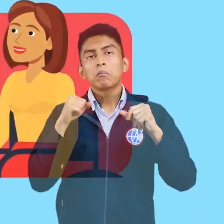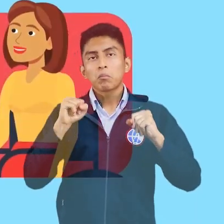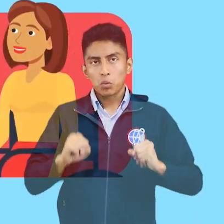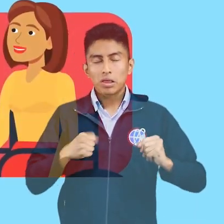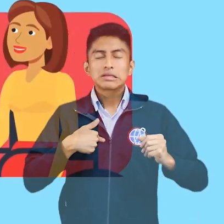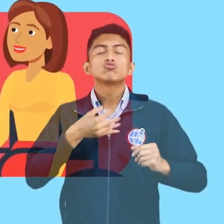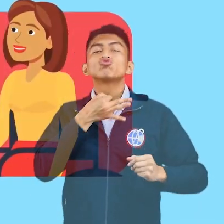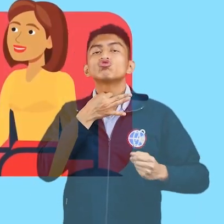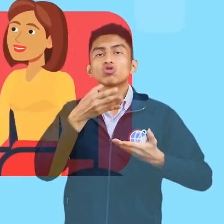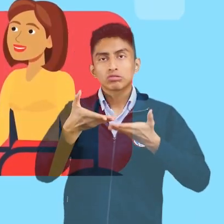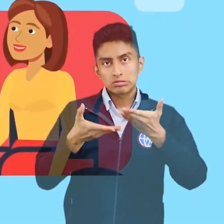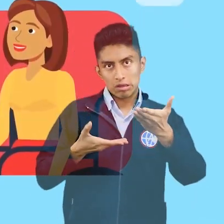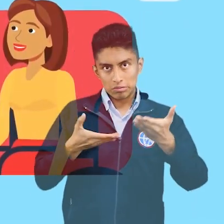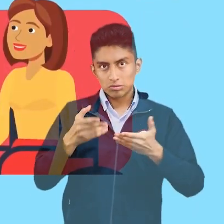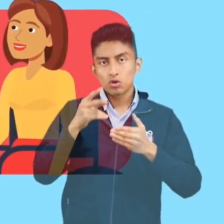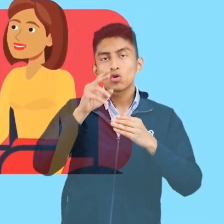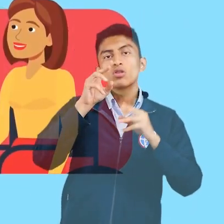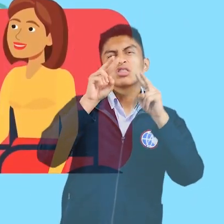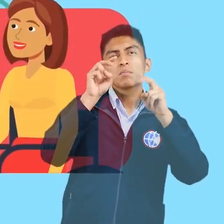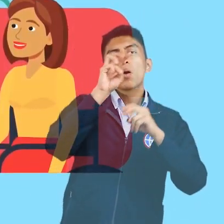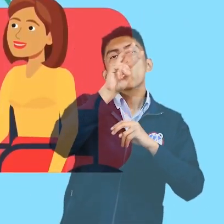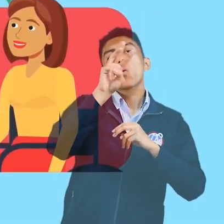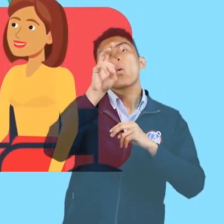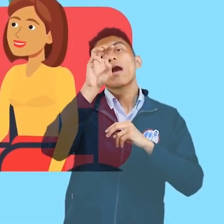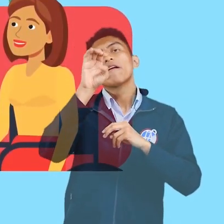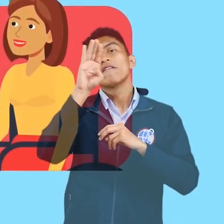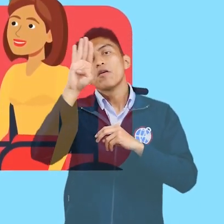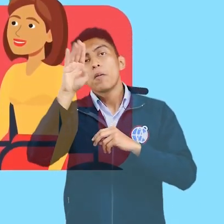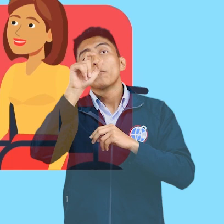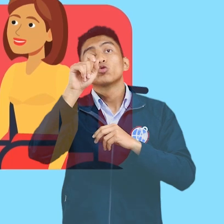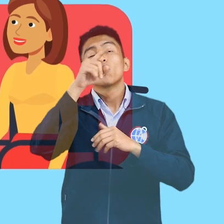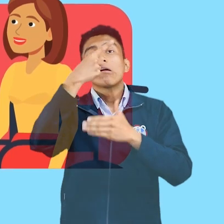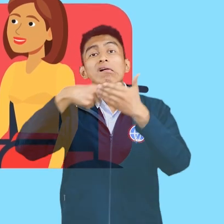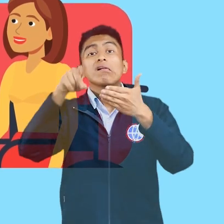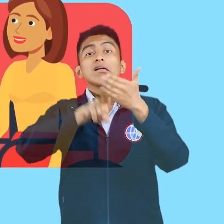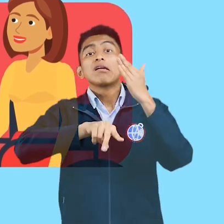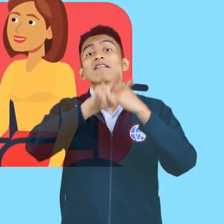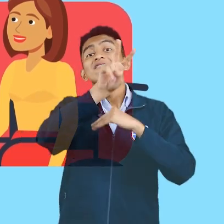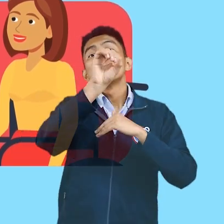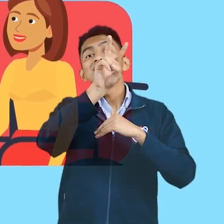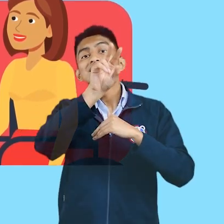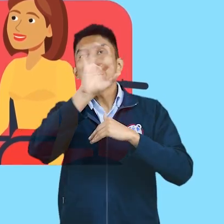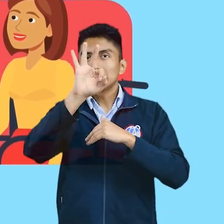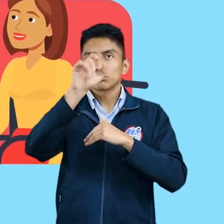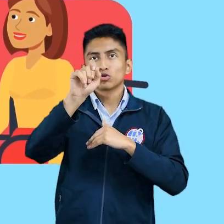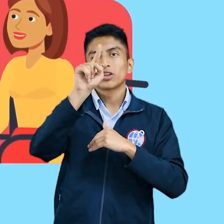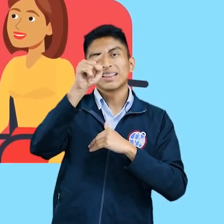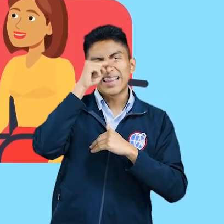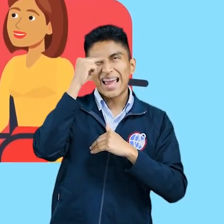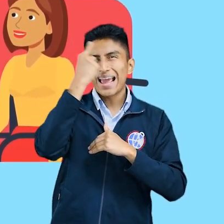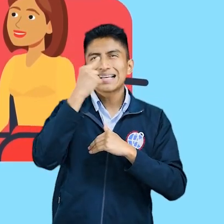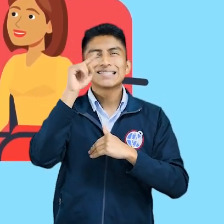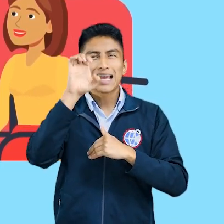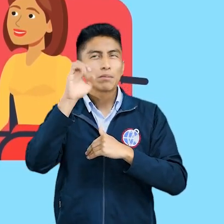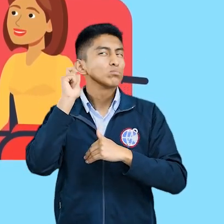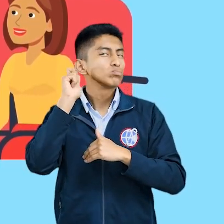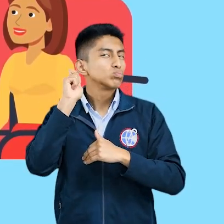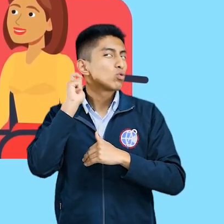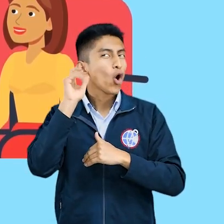Electoral pone a tu disposición el sitio web elecciones2023.tse